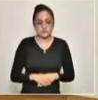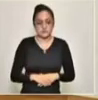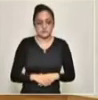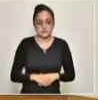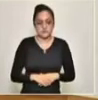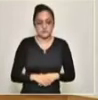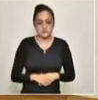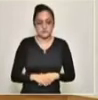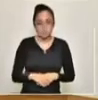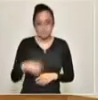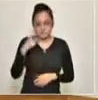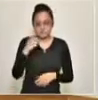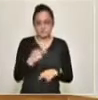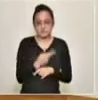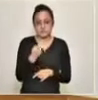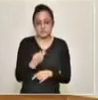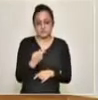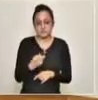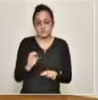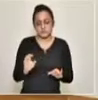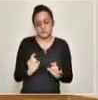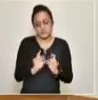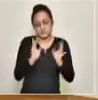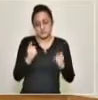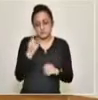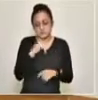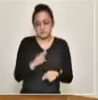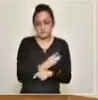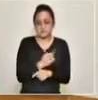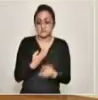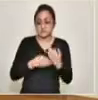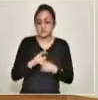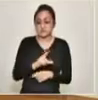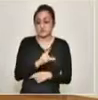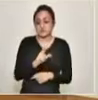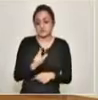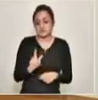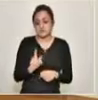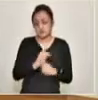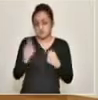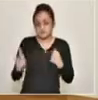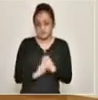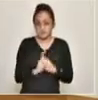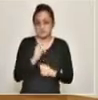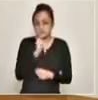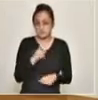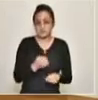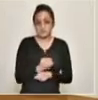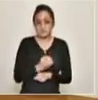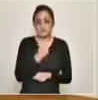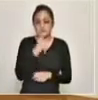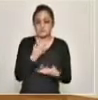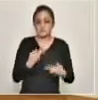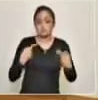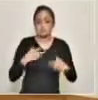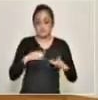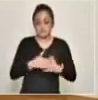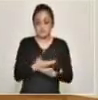que esto ocurra en beneficio del país, en beneficio del Estado y en beneficio de las comunidades.